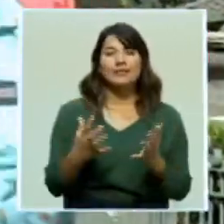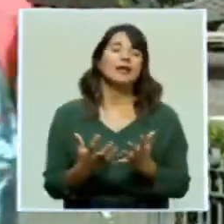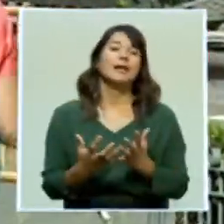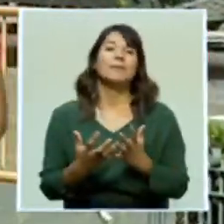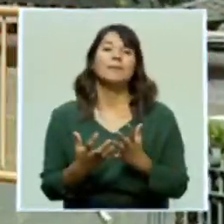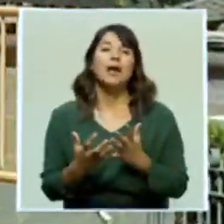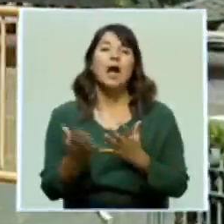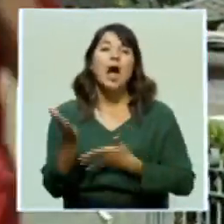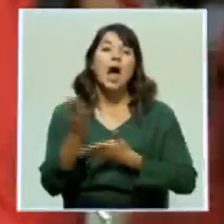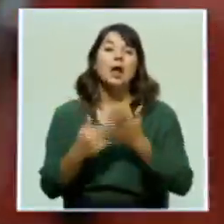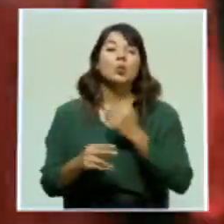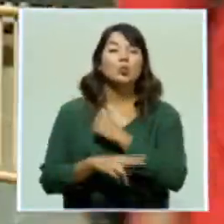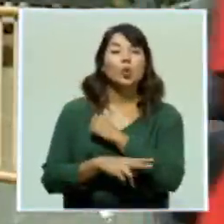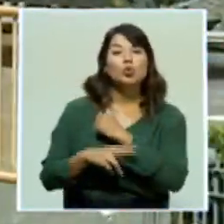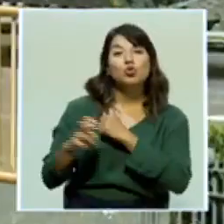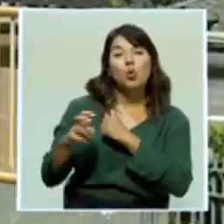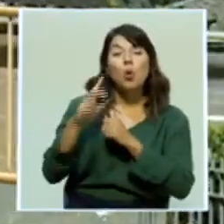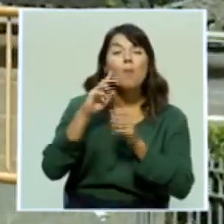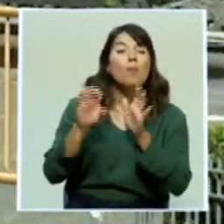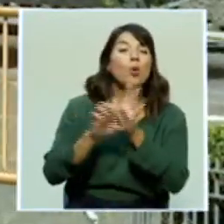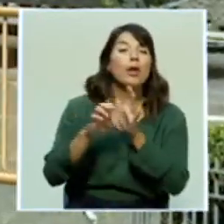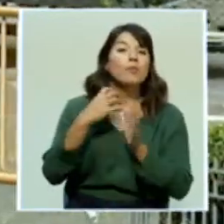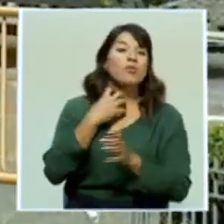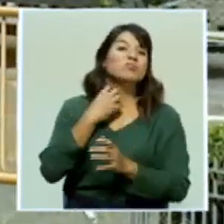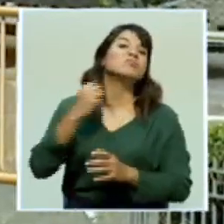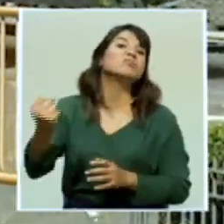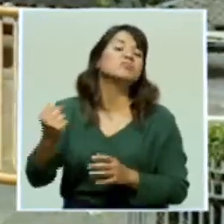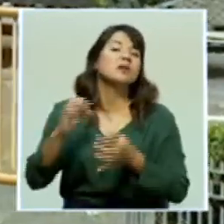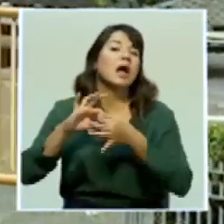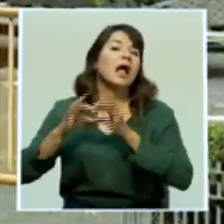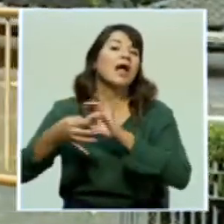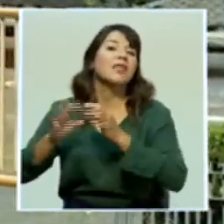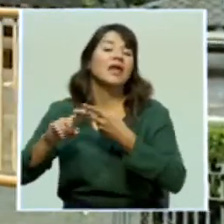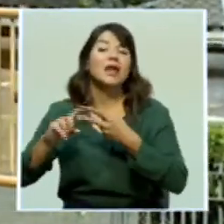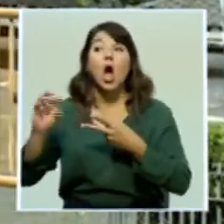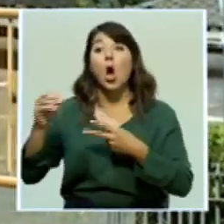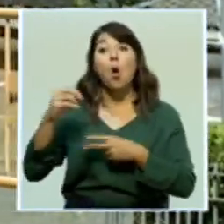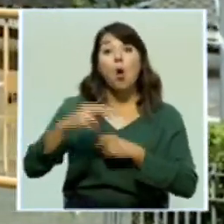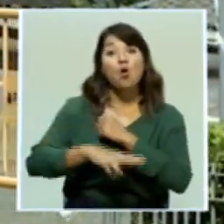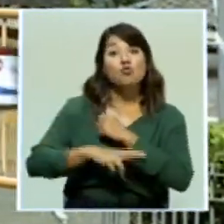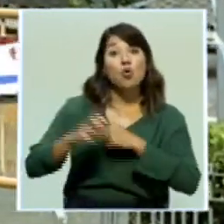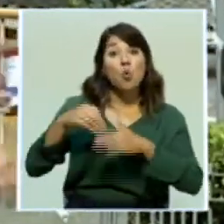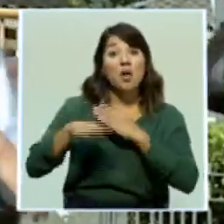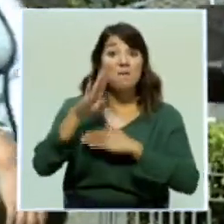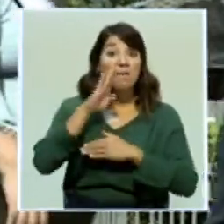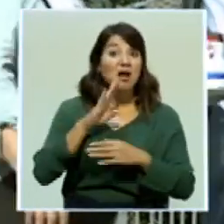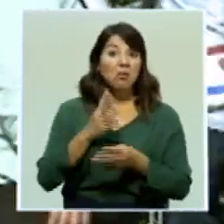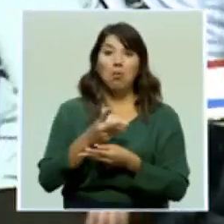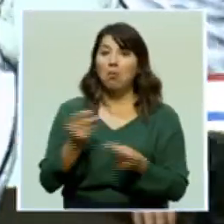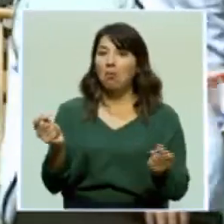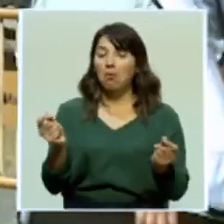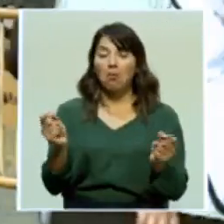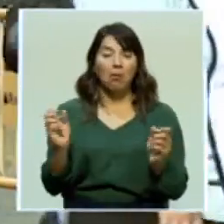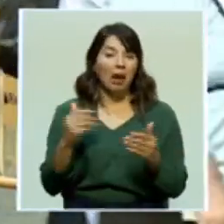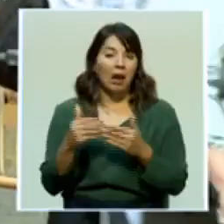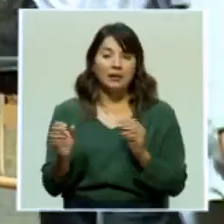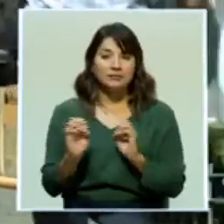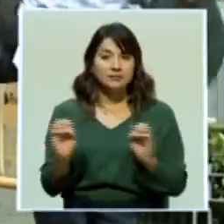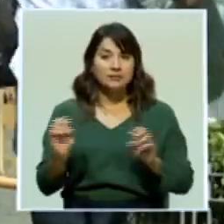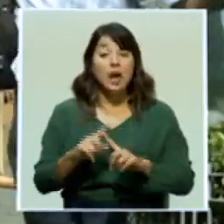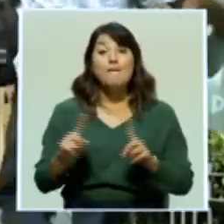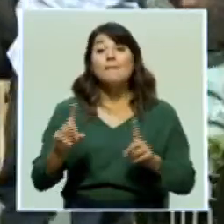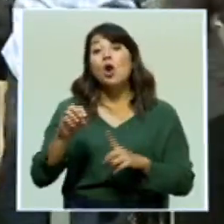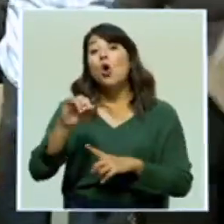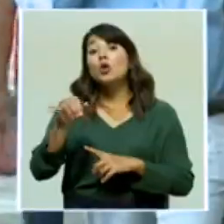asaltos como los cadenazos o asaltos en bares casi que desaparecieron. Sin embargo, el OIJ advierte de casos